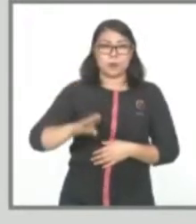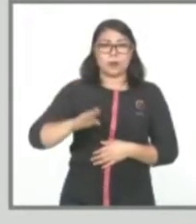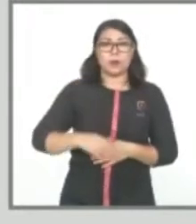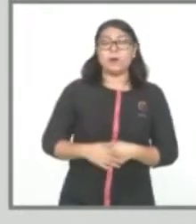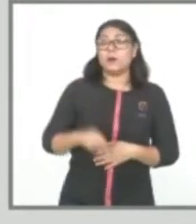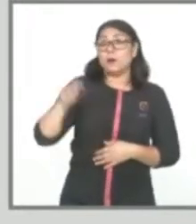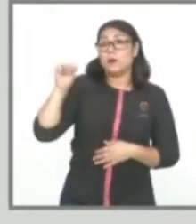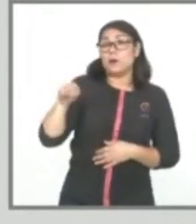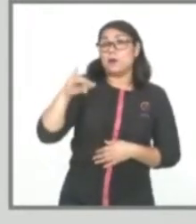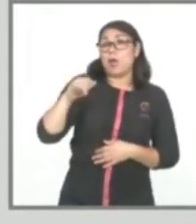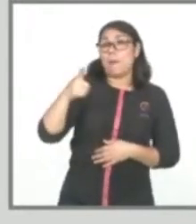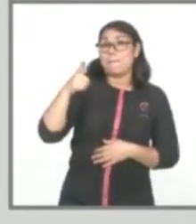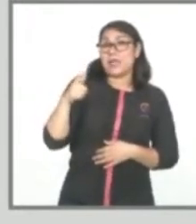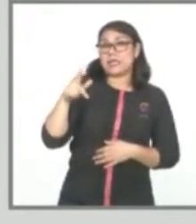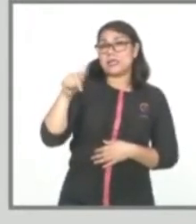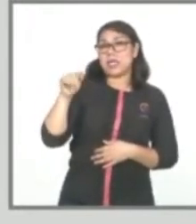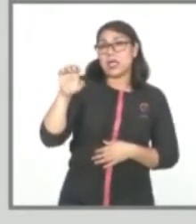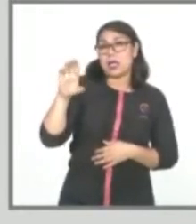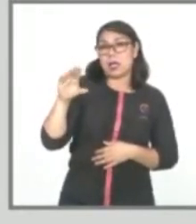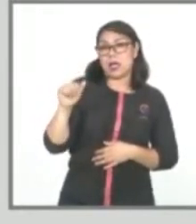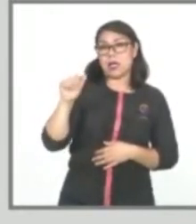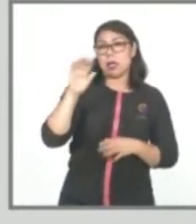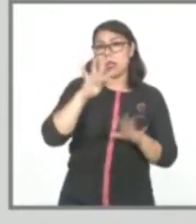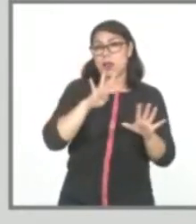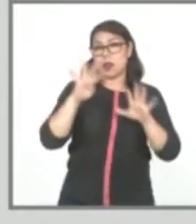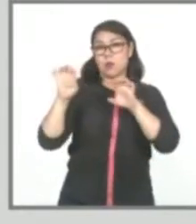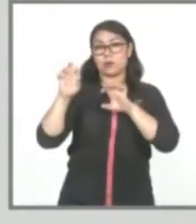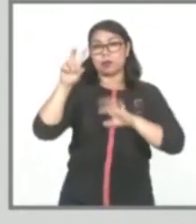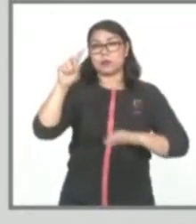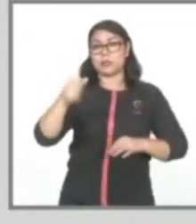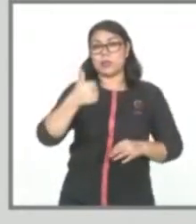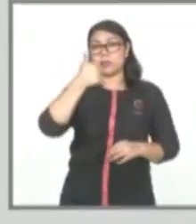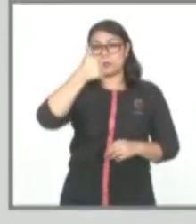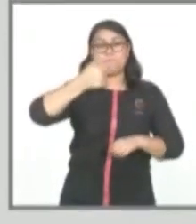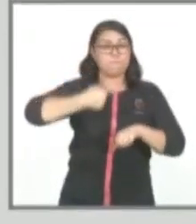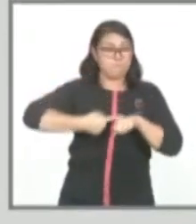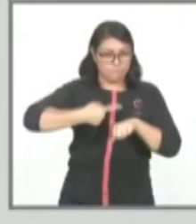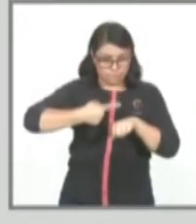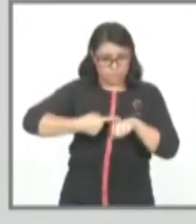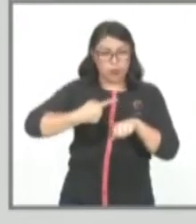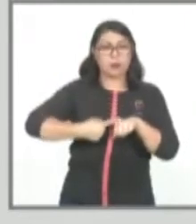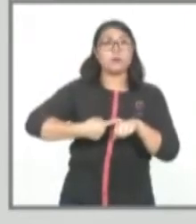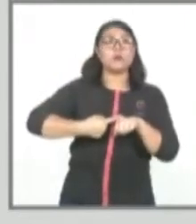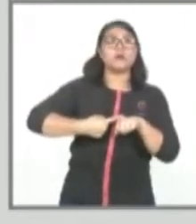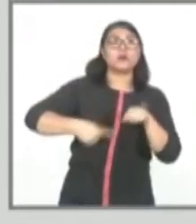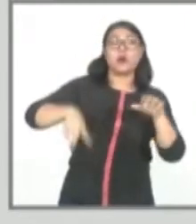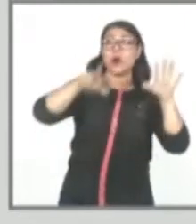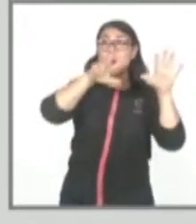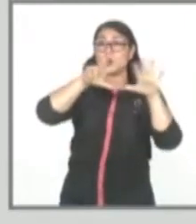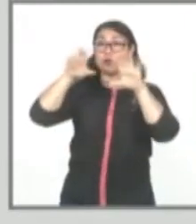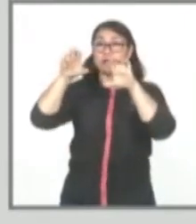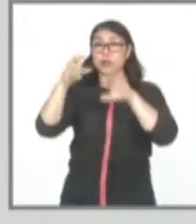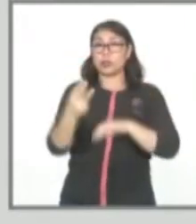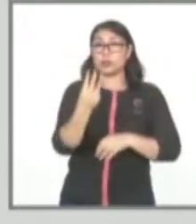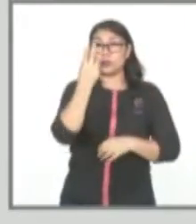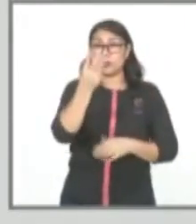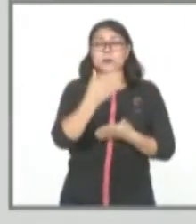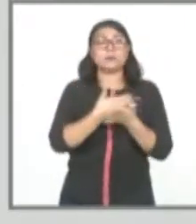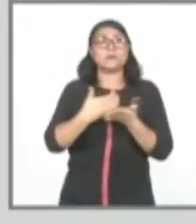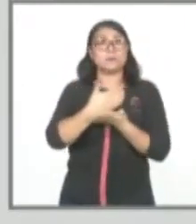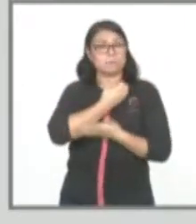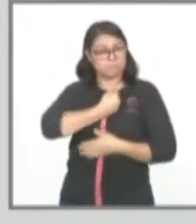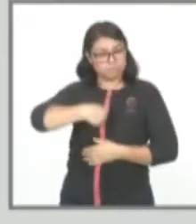Jurisdicción Número 5 del AMIxteca, 936 casos confirmados, de los cuales 803 se han